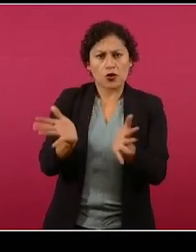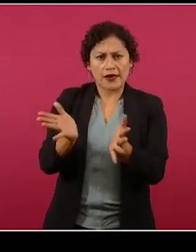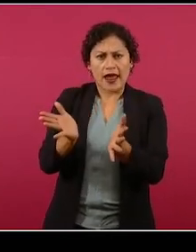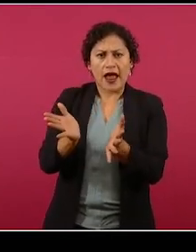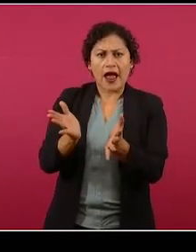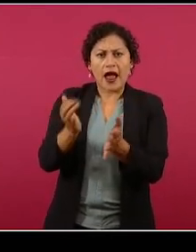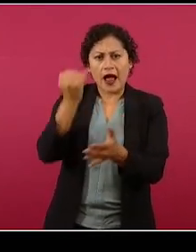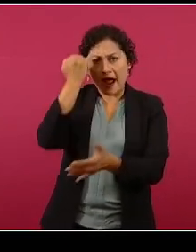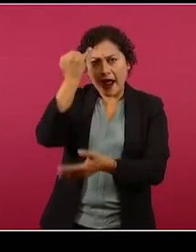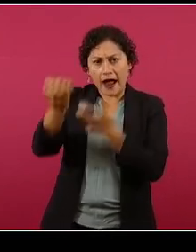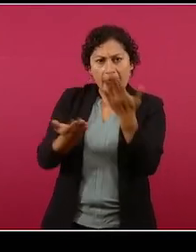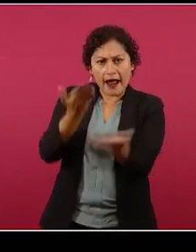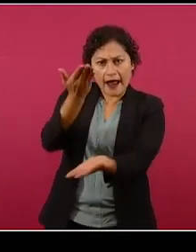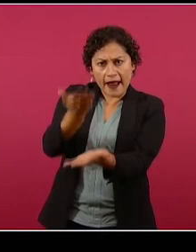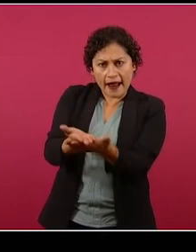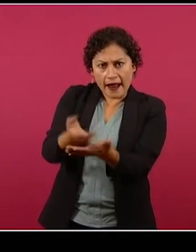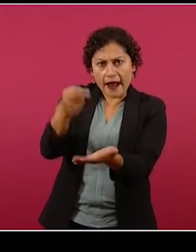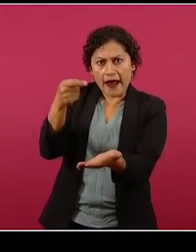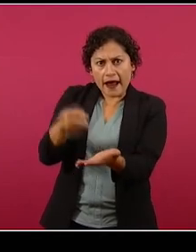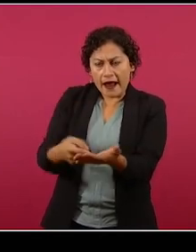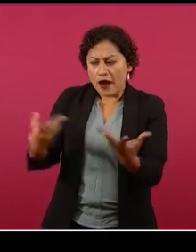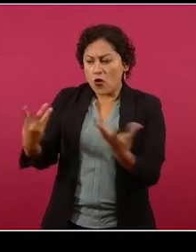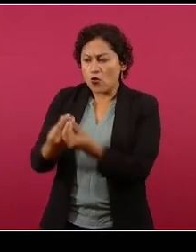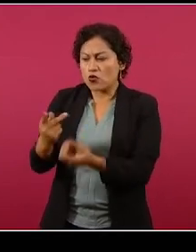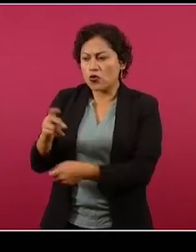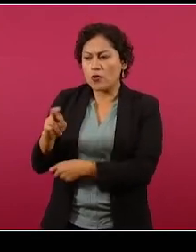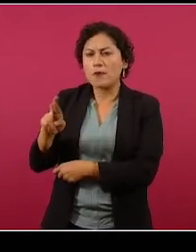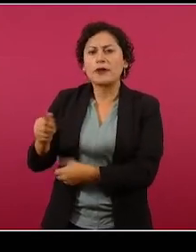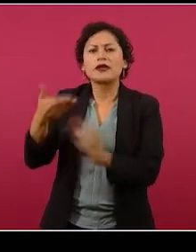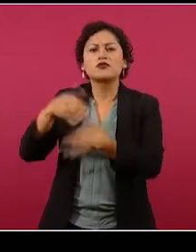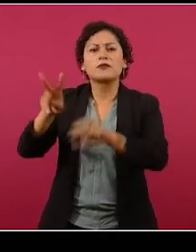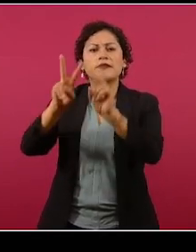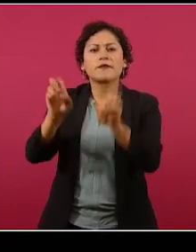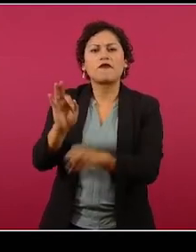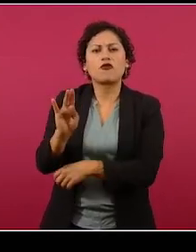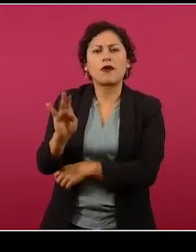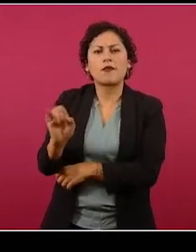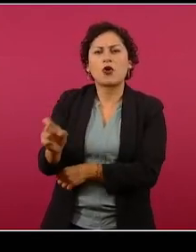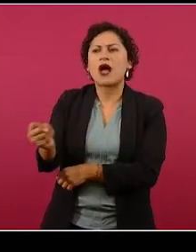con el PRI a principios de noviembre sobre el FOBAPROA? ¿Sí o no?